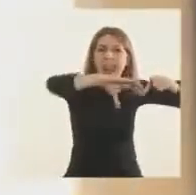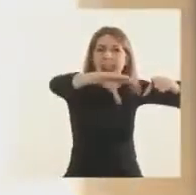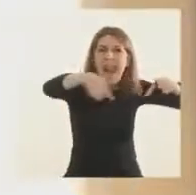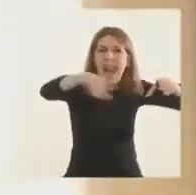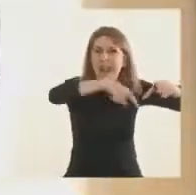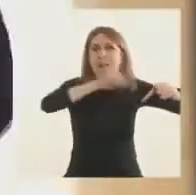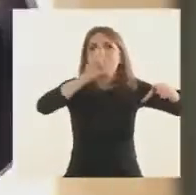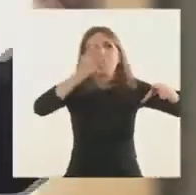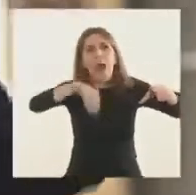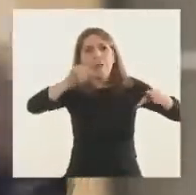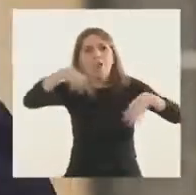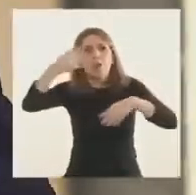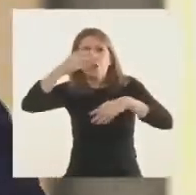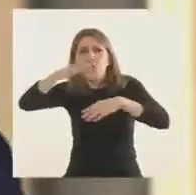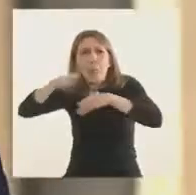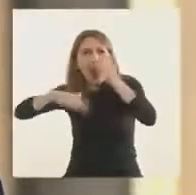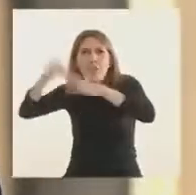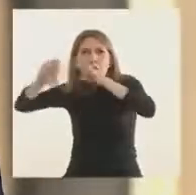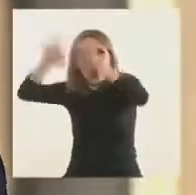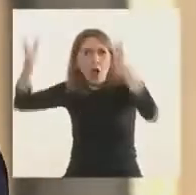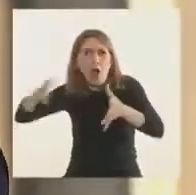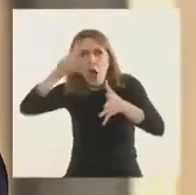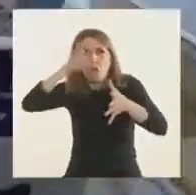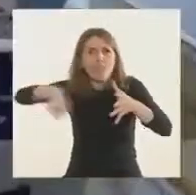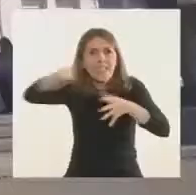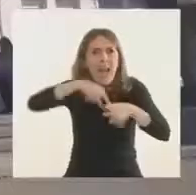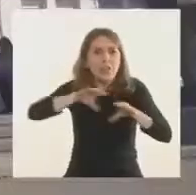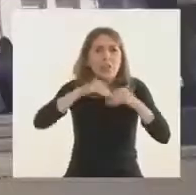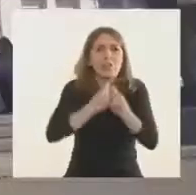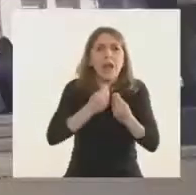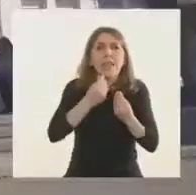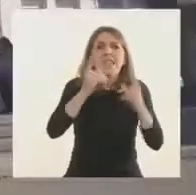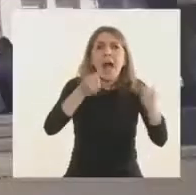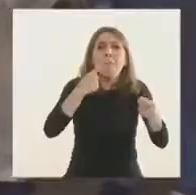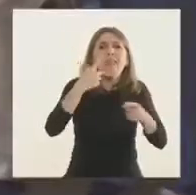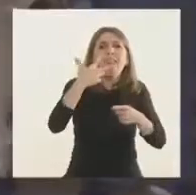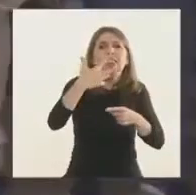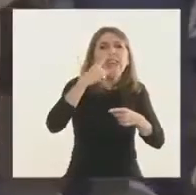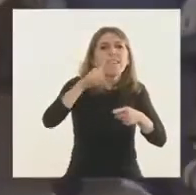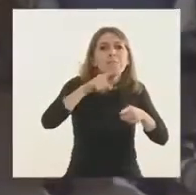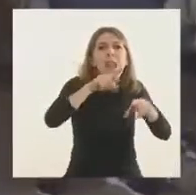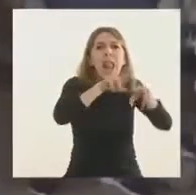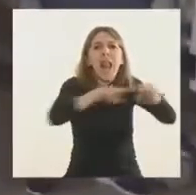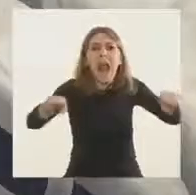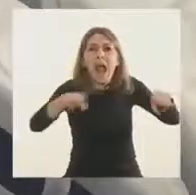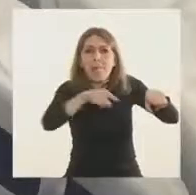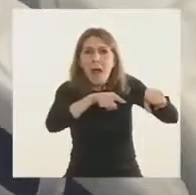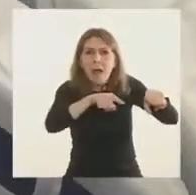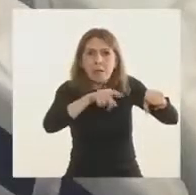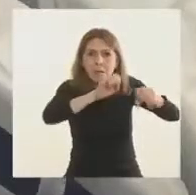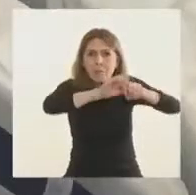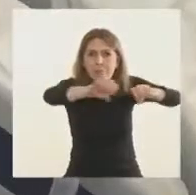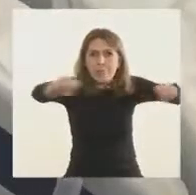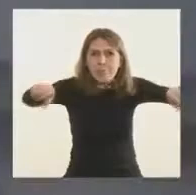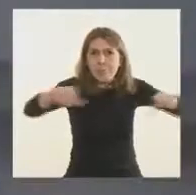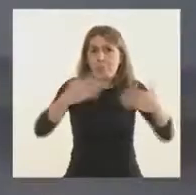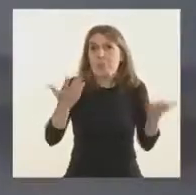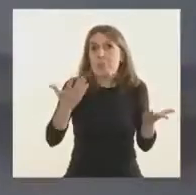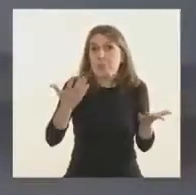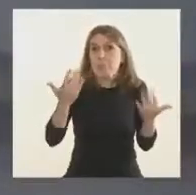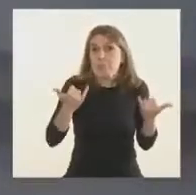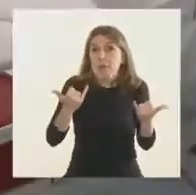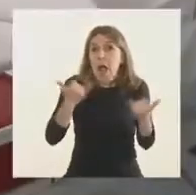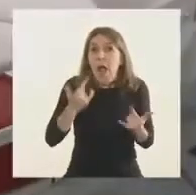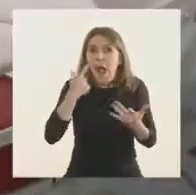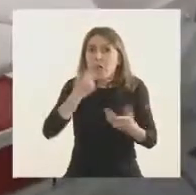hemos puesto en el interior del país más de 3 mil camas. Y esto lo que nos garantizó es que a nadie le falte una cama.